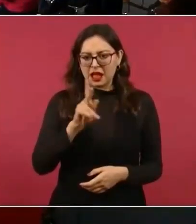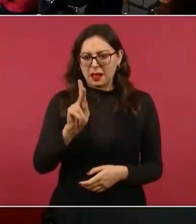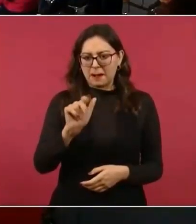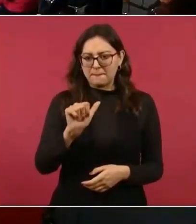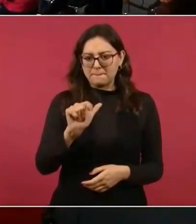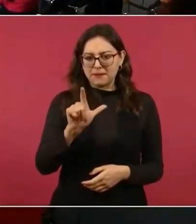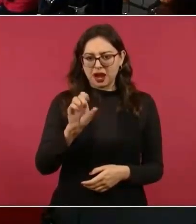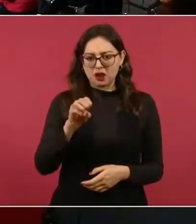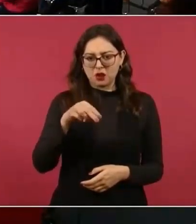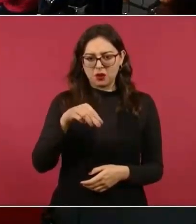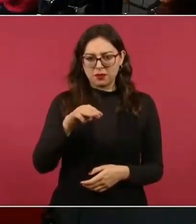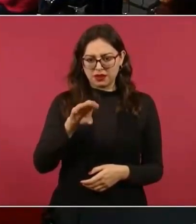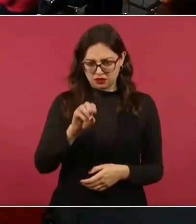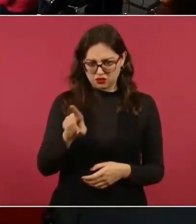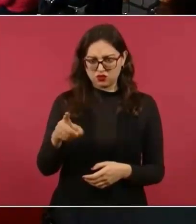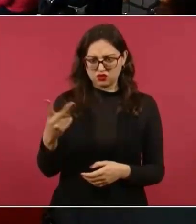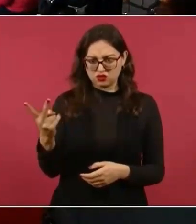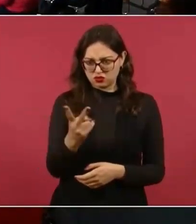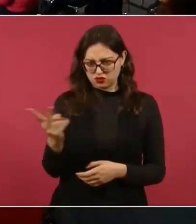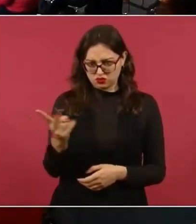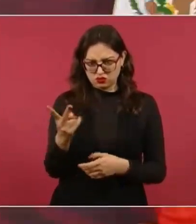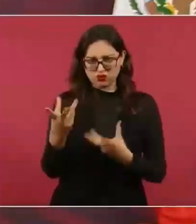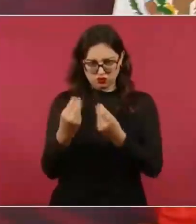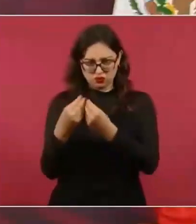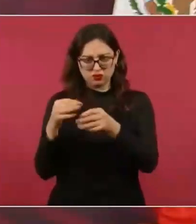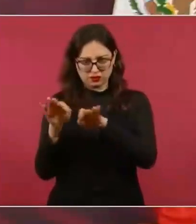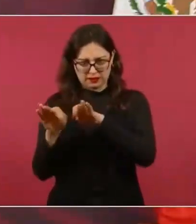segundo, ¿no? Cárdenas Palomino. Sí, veanlo.